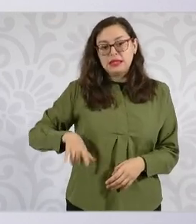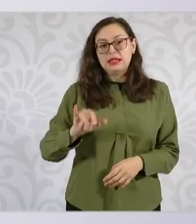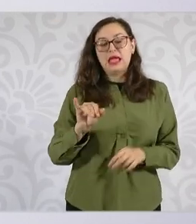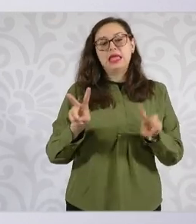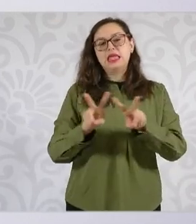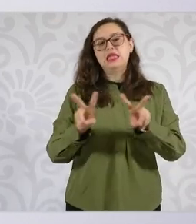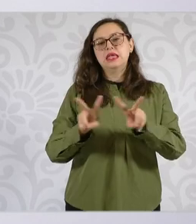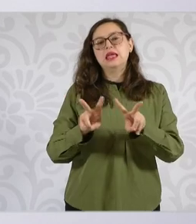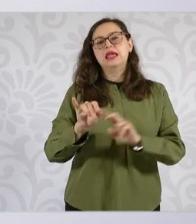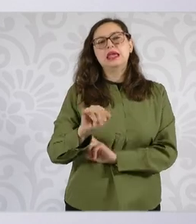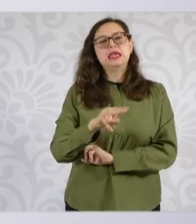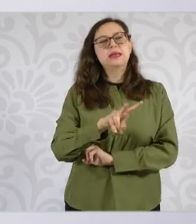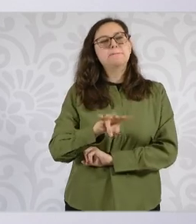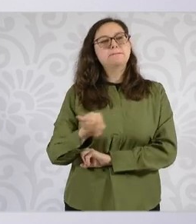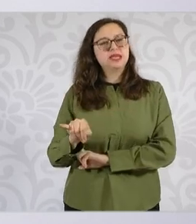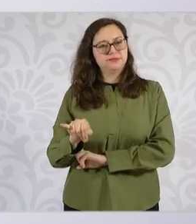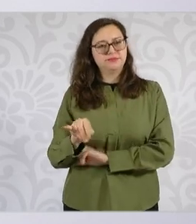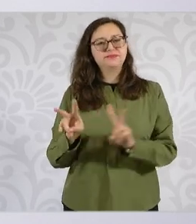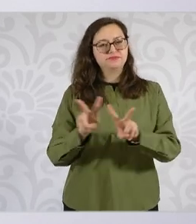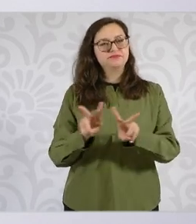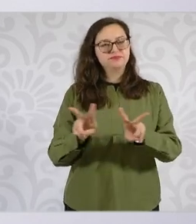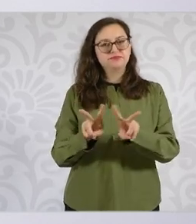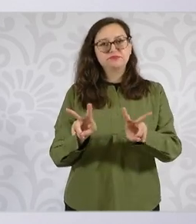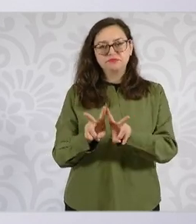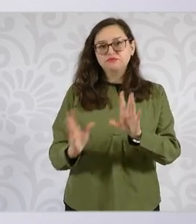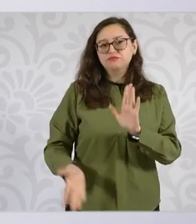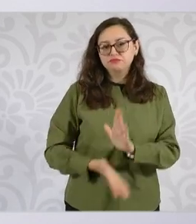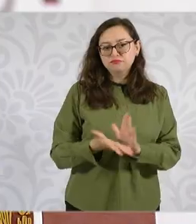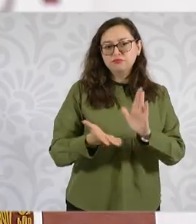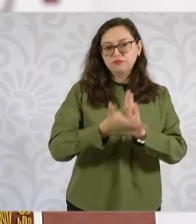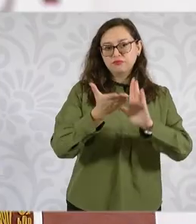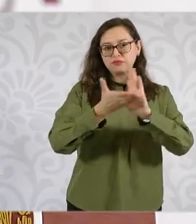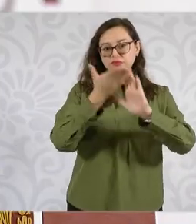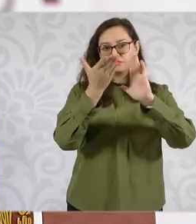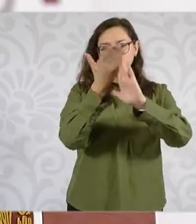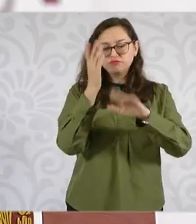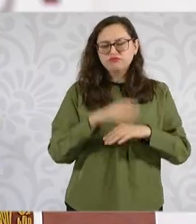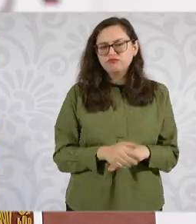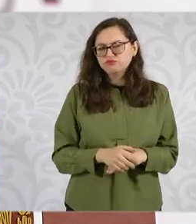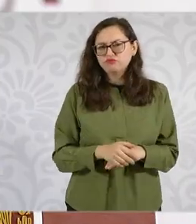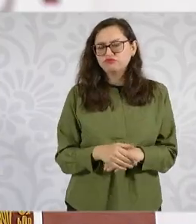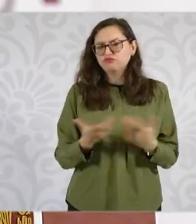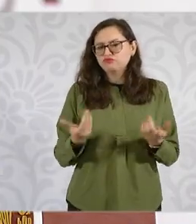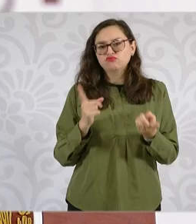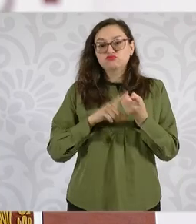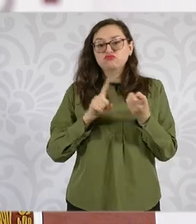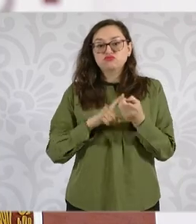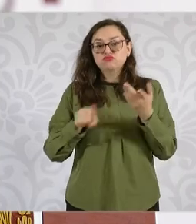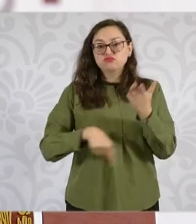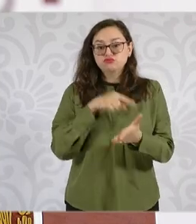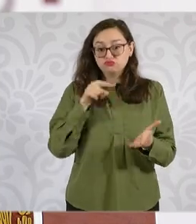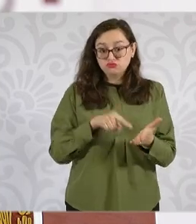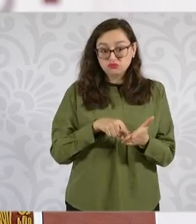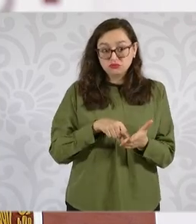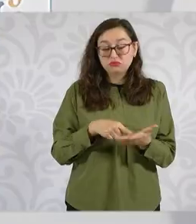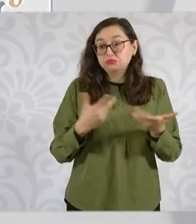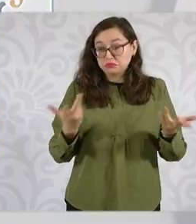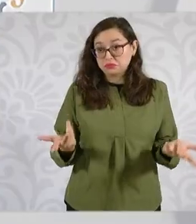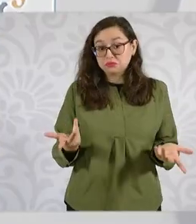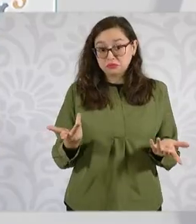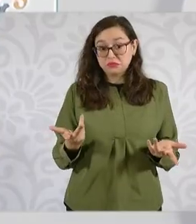Vivienda. Uno de ellos está en Atlampa, Atlampa es una zona cercana al centro